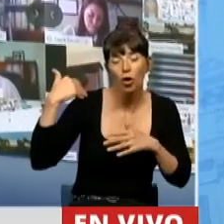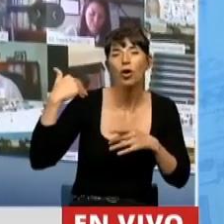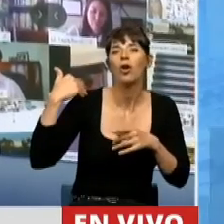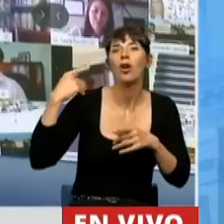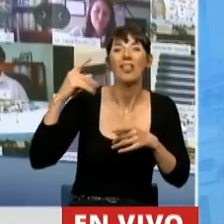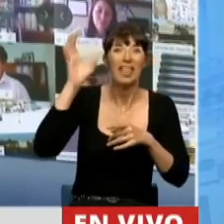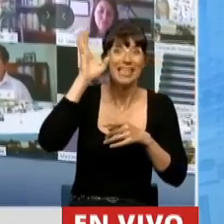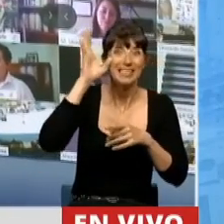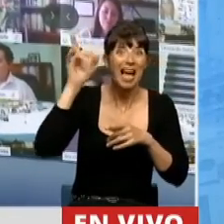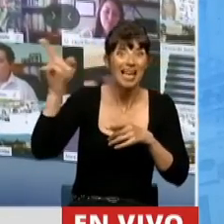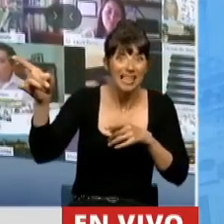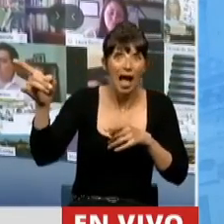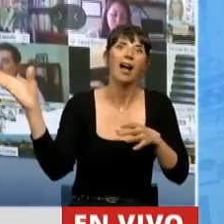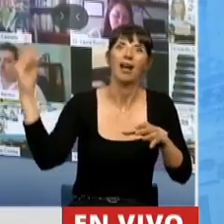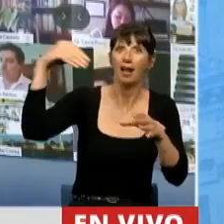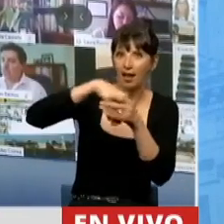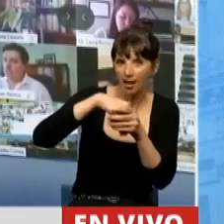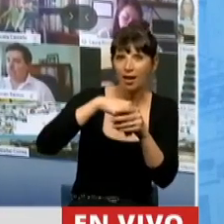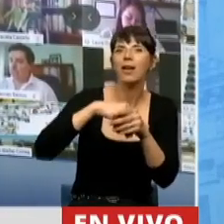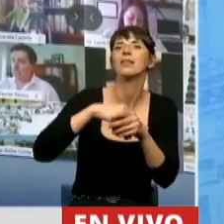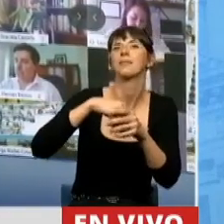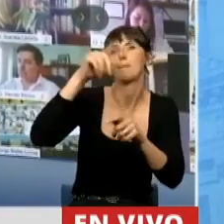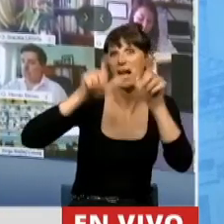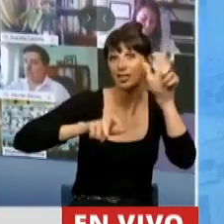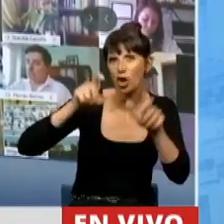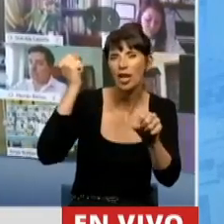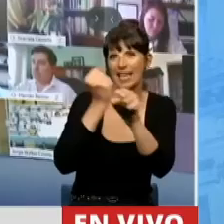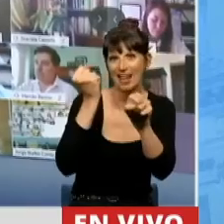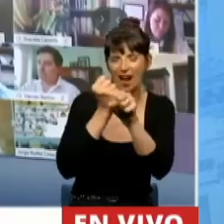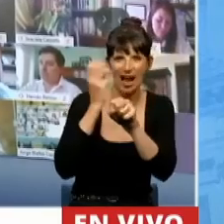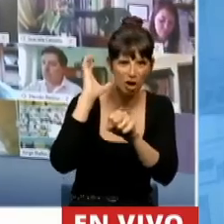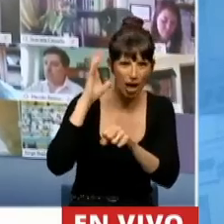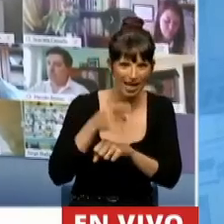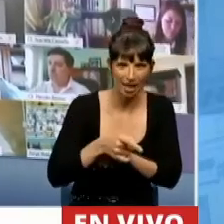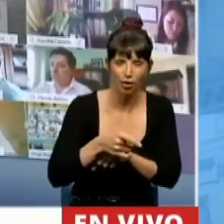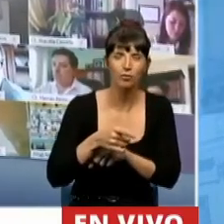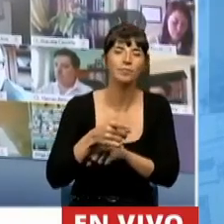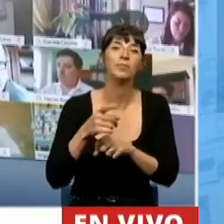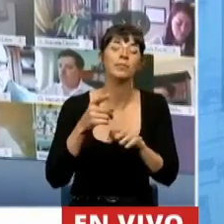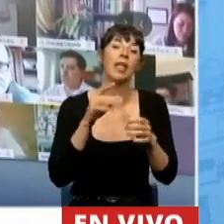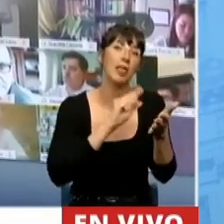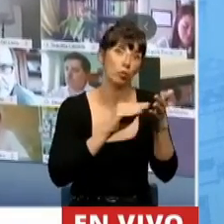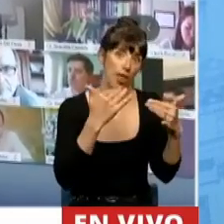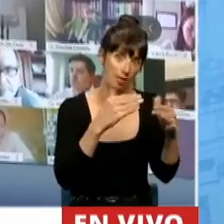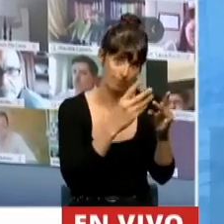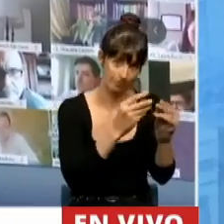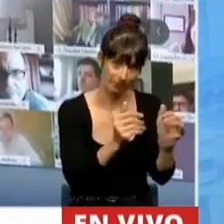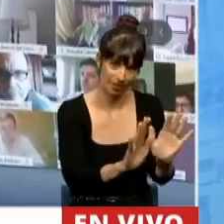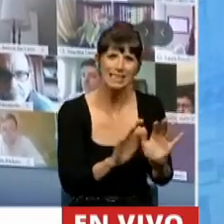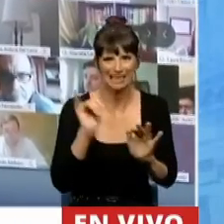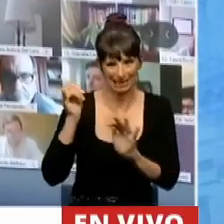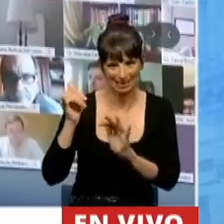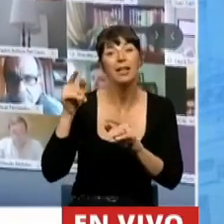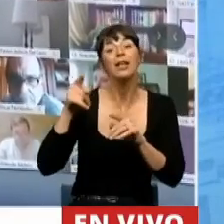formado parte de esta legión... Va a ser redondeando, diputada. Sí, que fueron, digamos, parte de esa legión